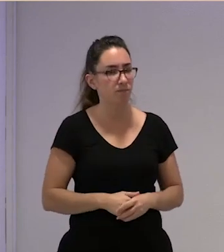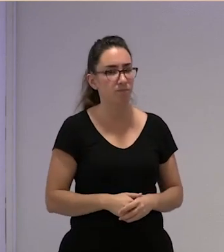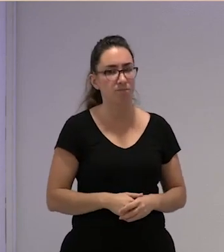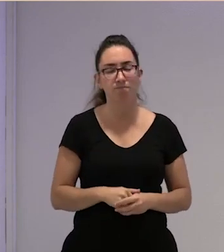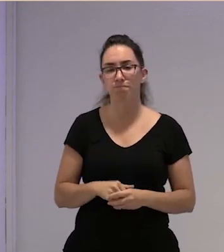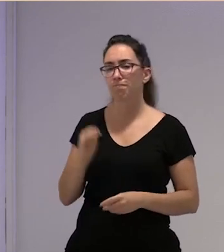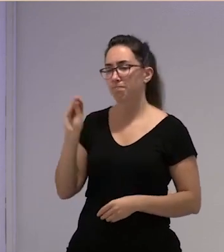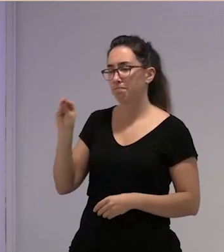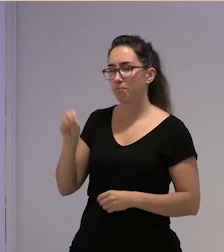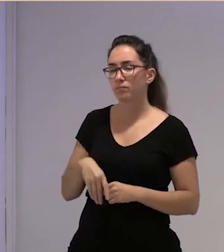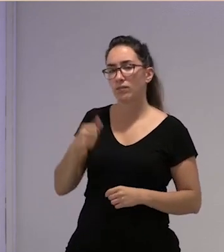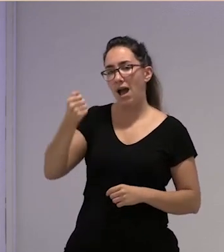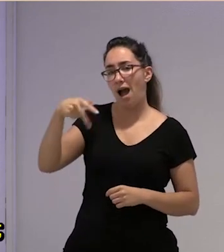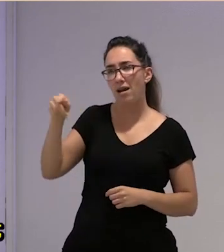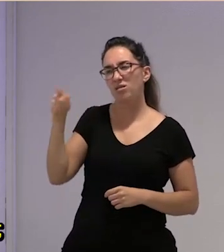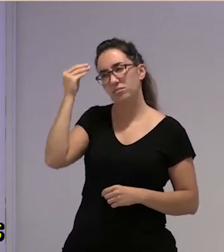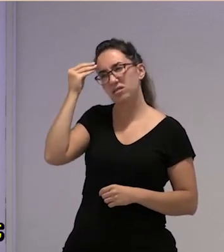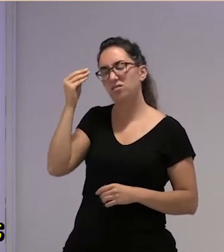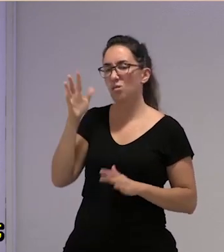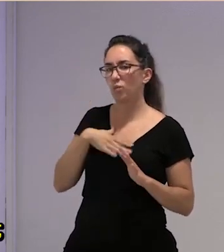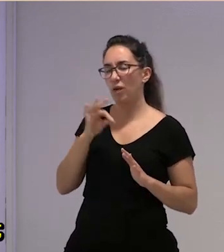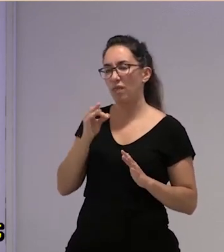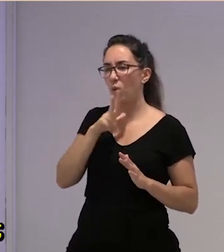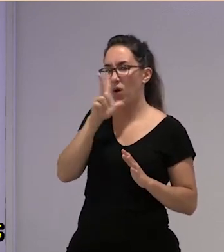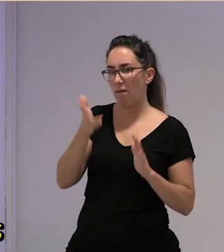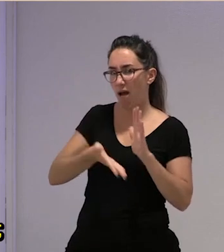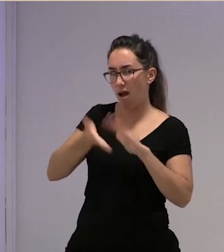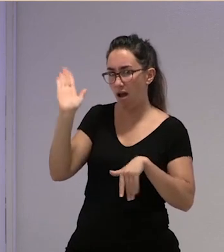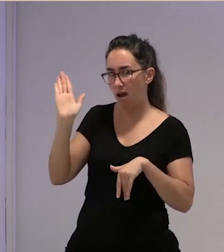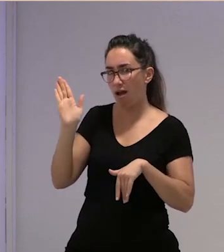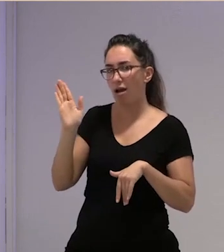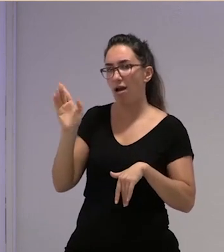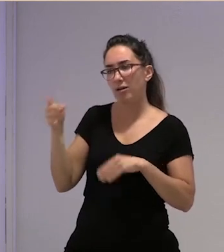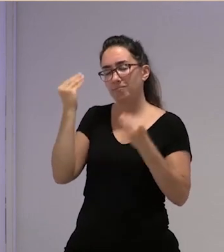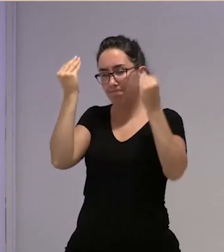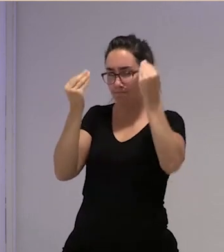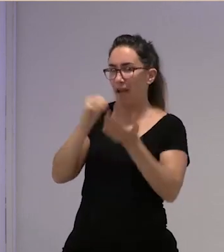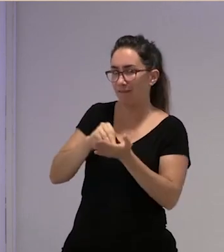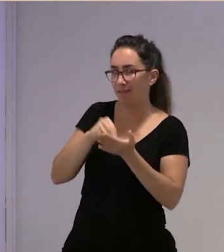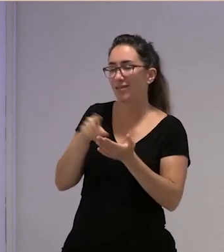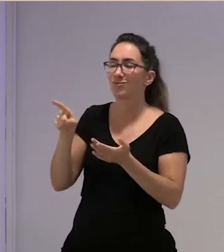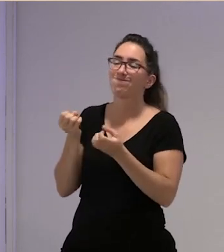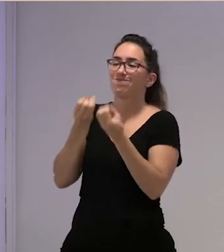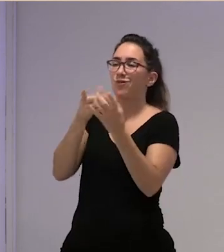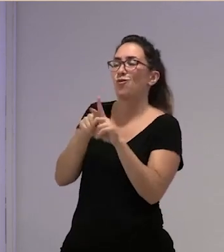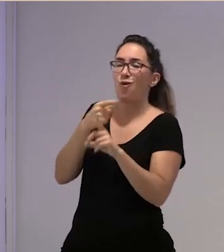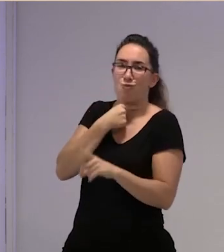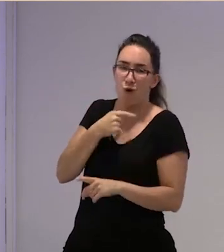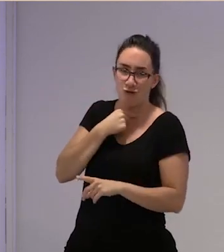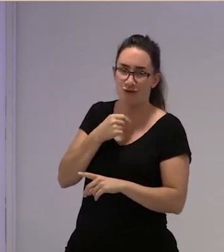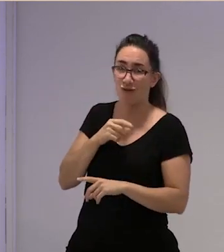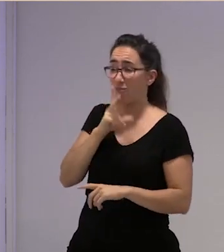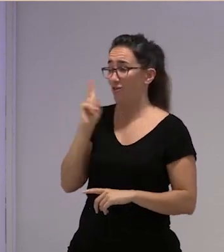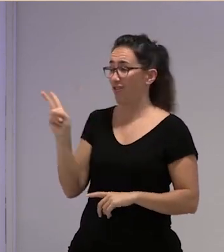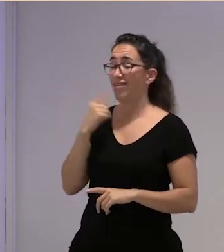Ana tú has llegado a plantearte irte de Huelva que claro lo decís lo decís con mucho sentido de humor a mí me encanta porque las dos me habéis dicho que a